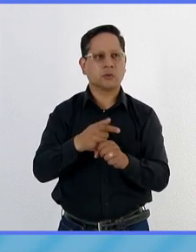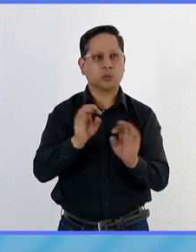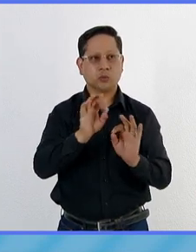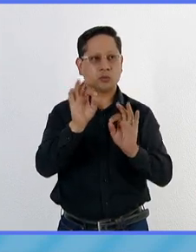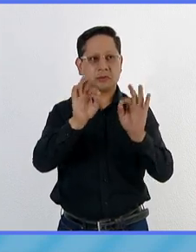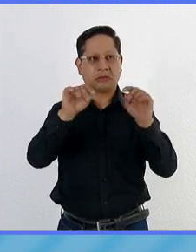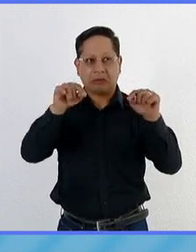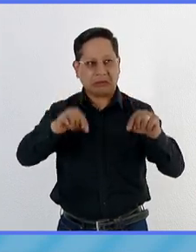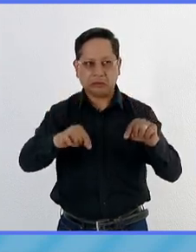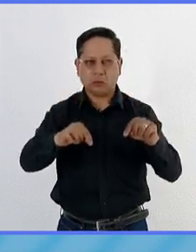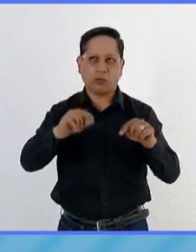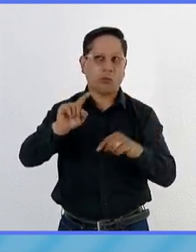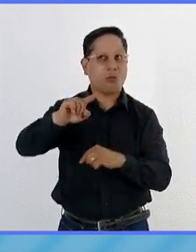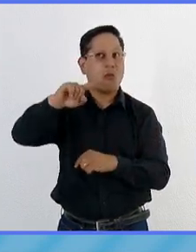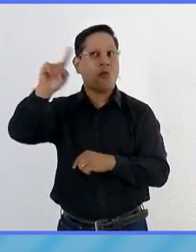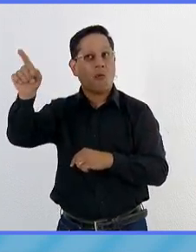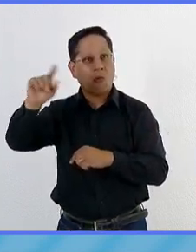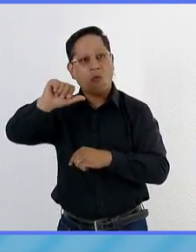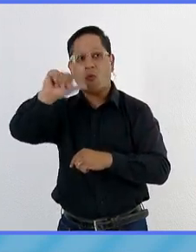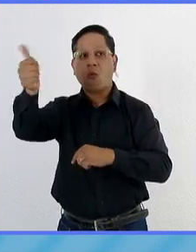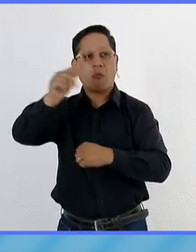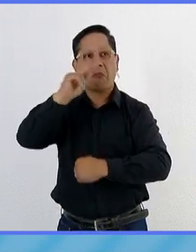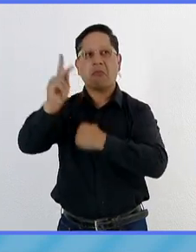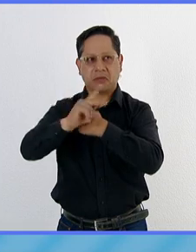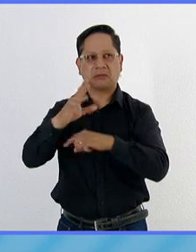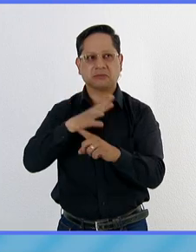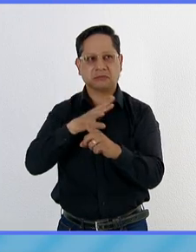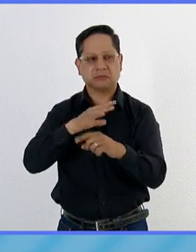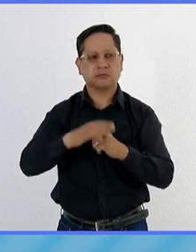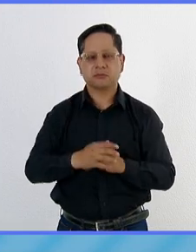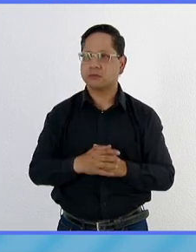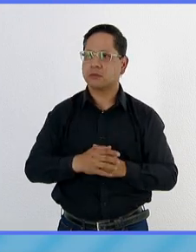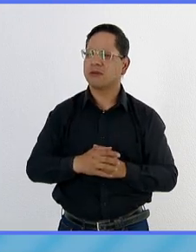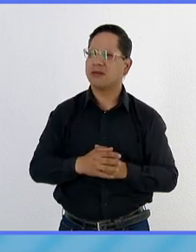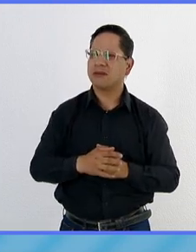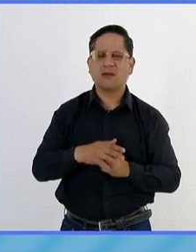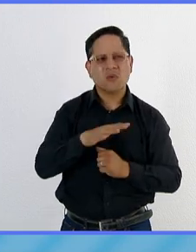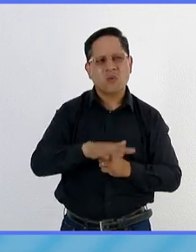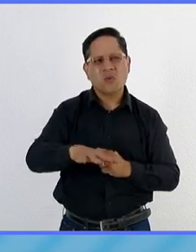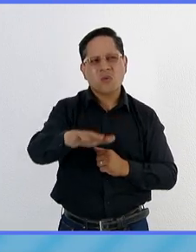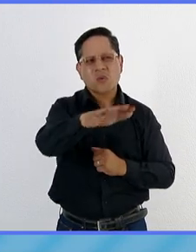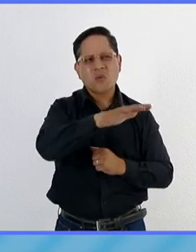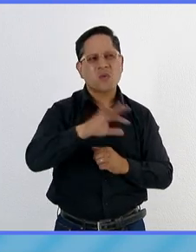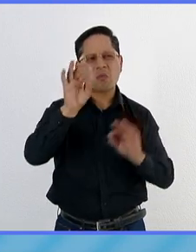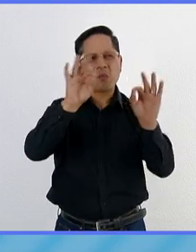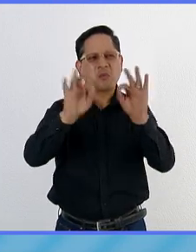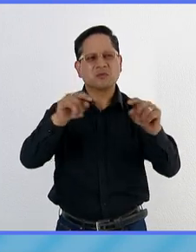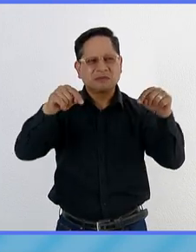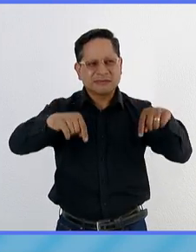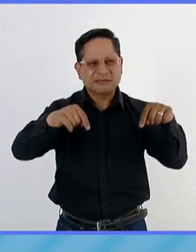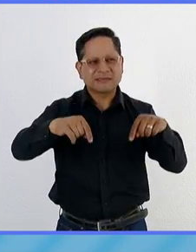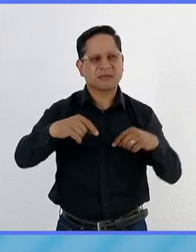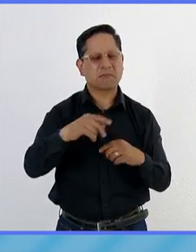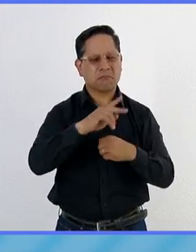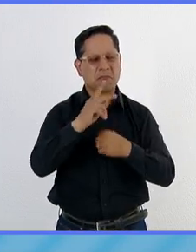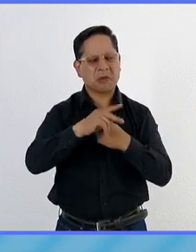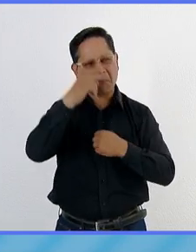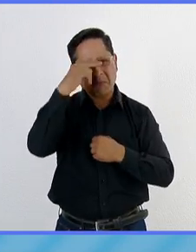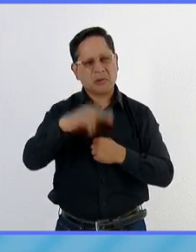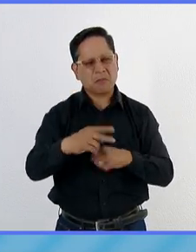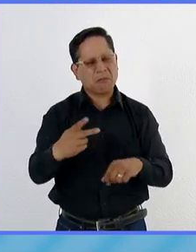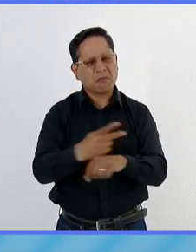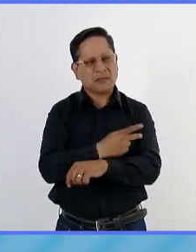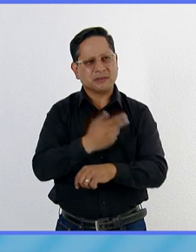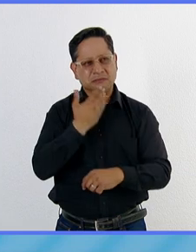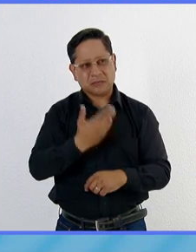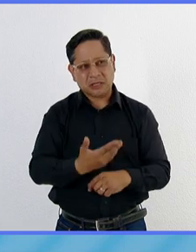es de aquí, es una mosca exótica. ¿Cuál es la realidad, la situación, el escenario actual de esta mosca en nuestro país? Nosotros hemos